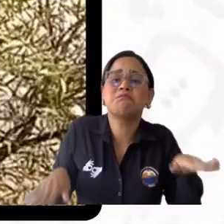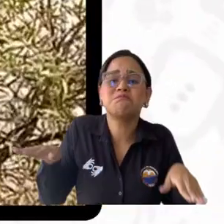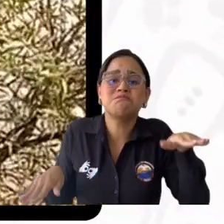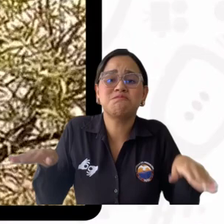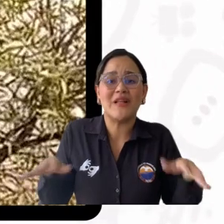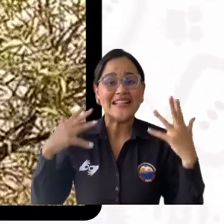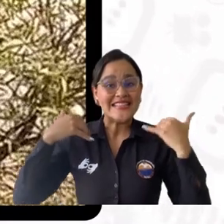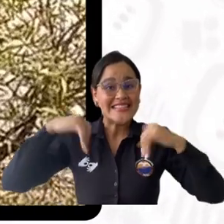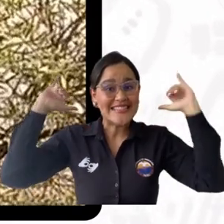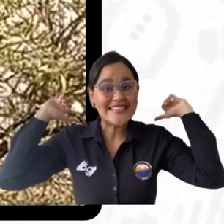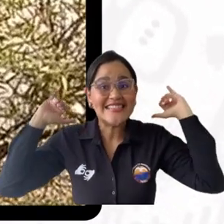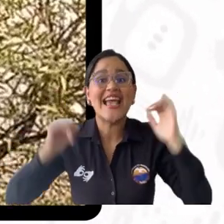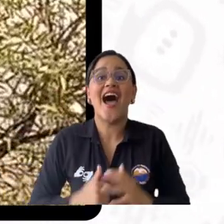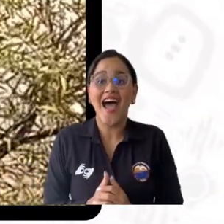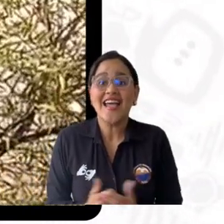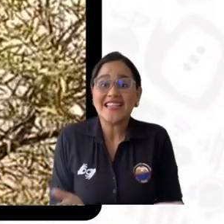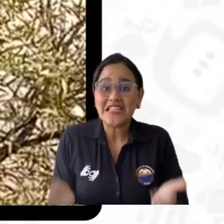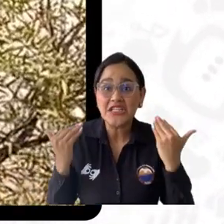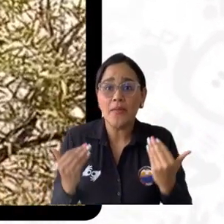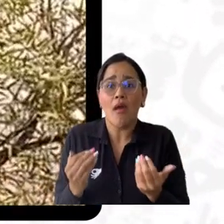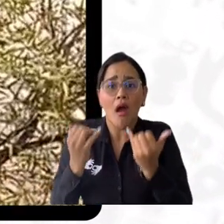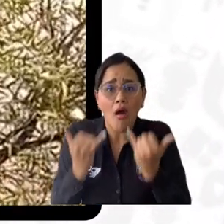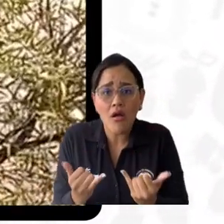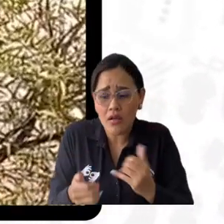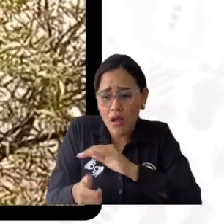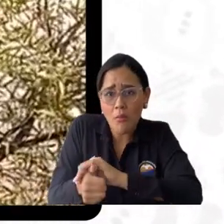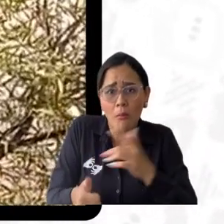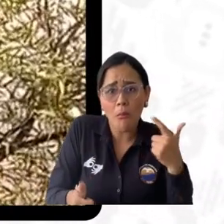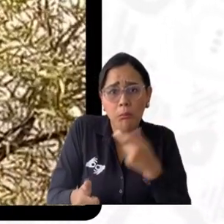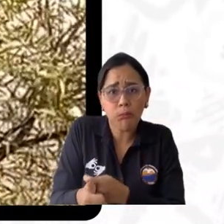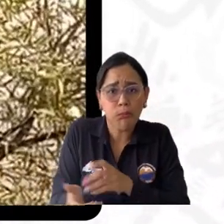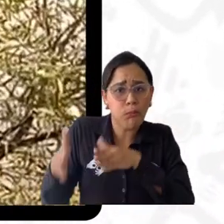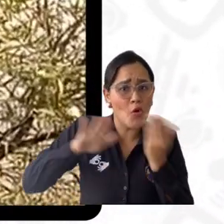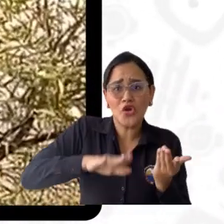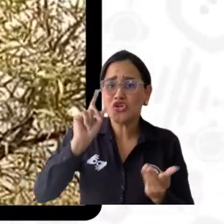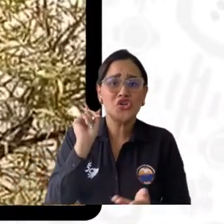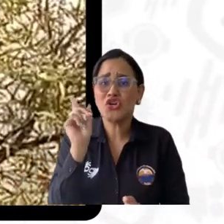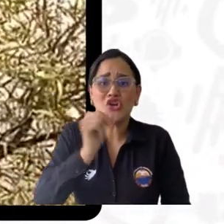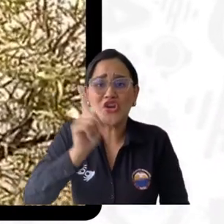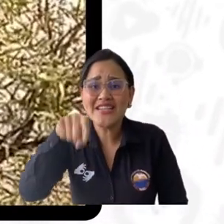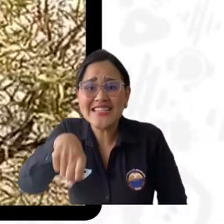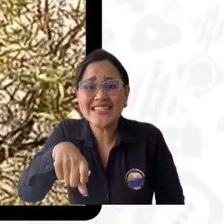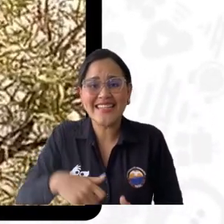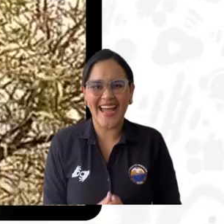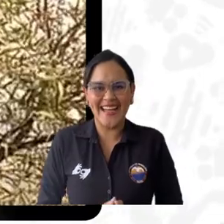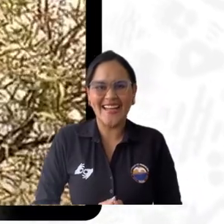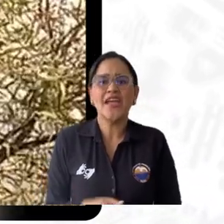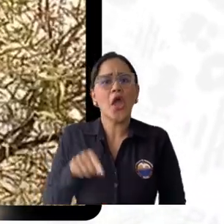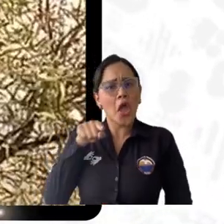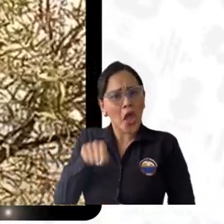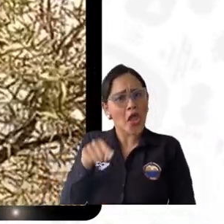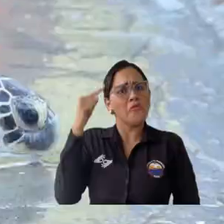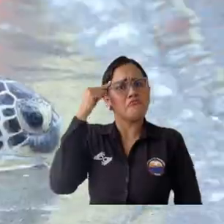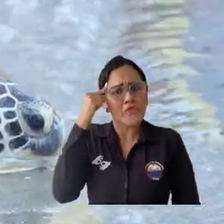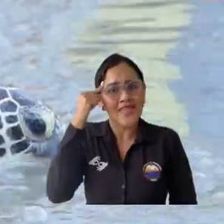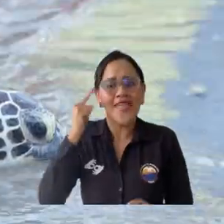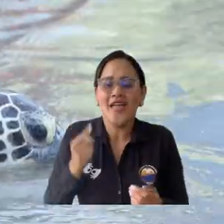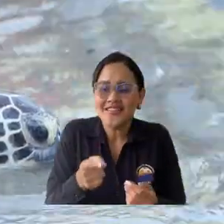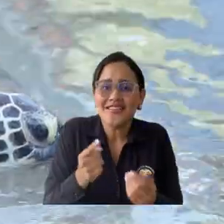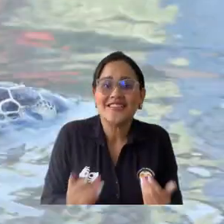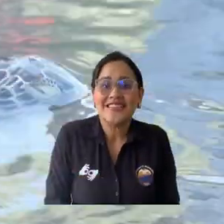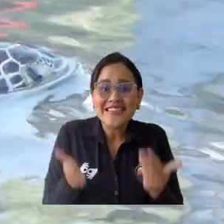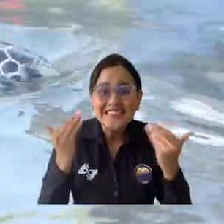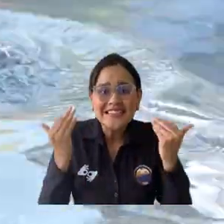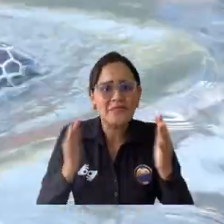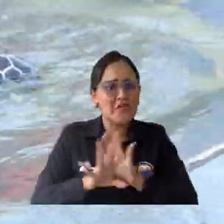Es una especie de alto interés para, no solo para Colombia, sino para el mundo. Ella está en un estado de conservación bastante